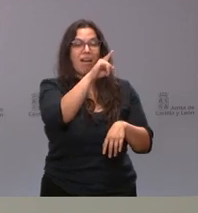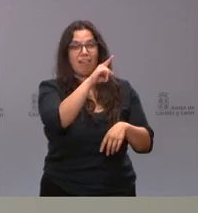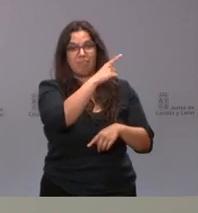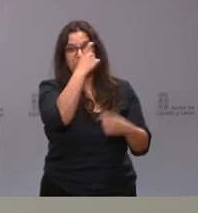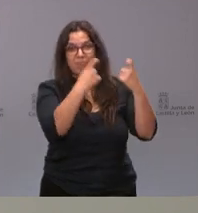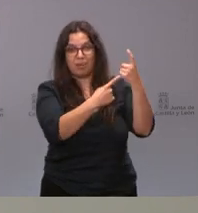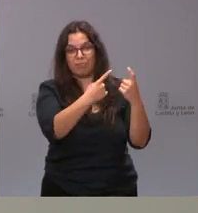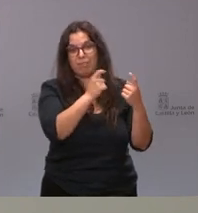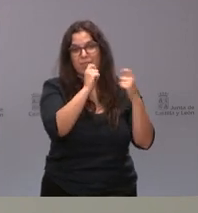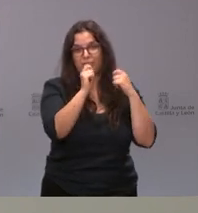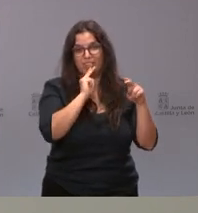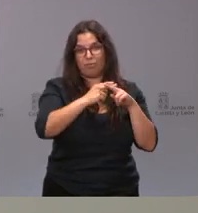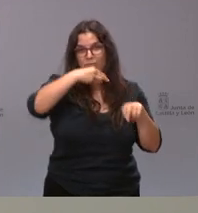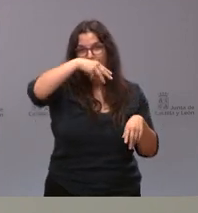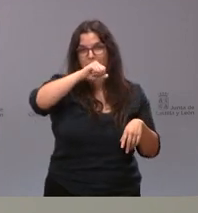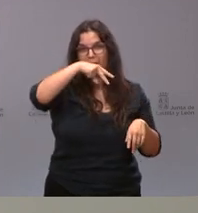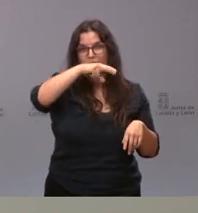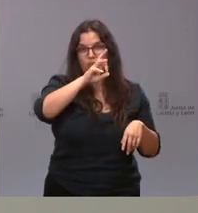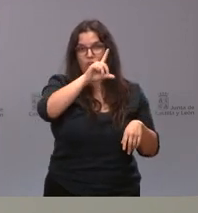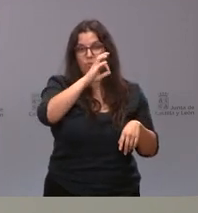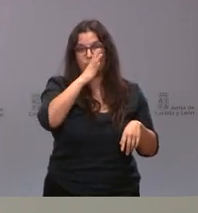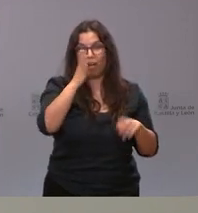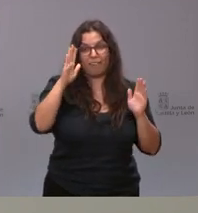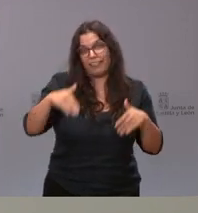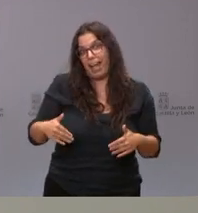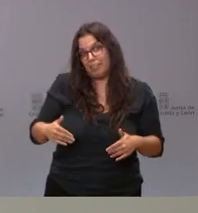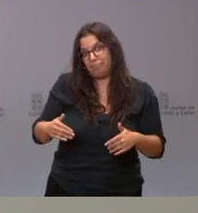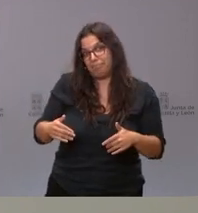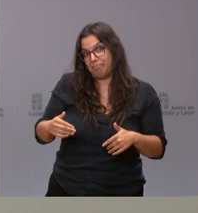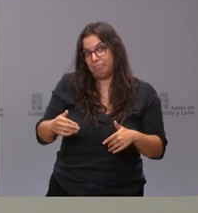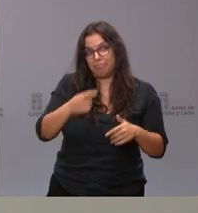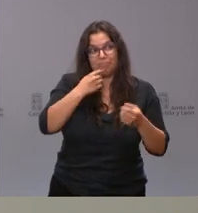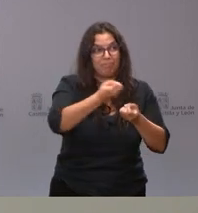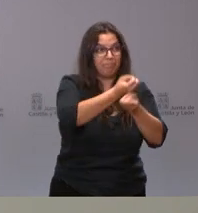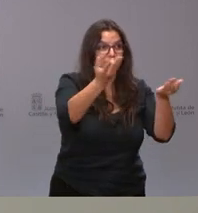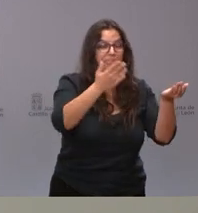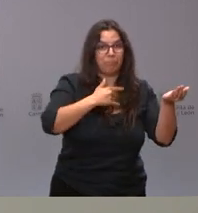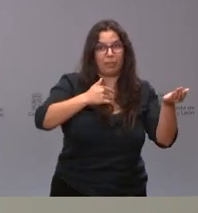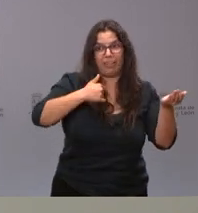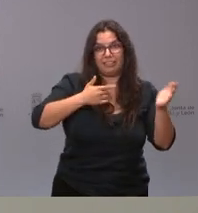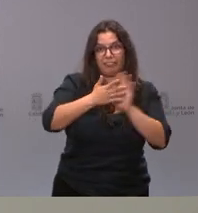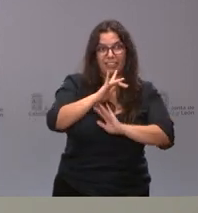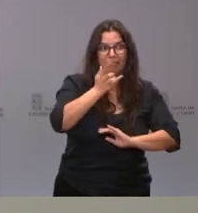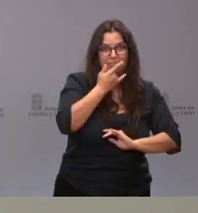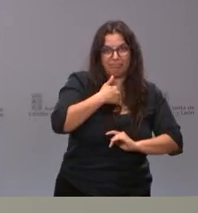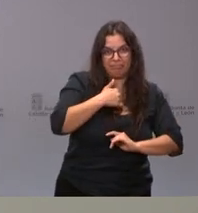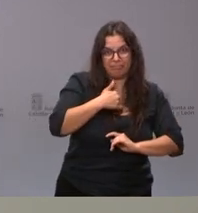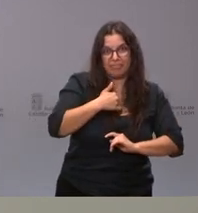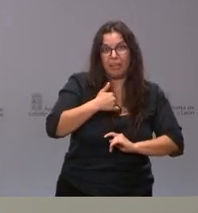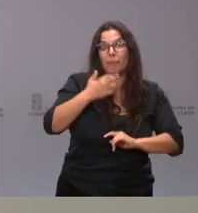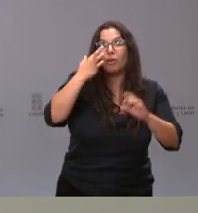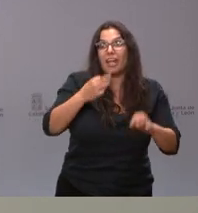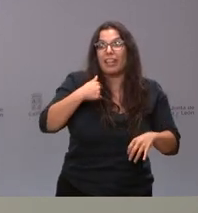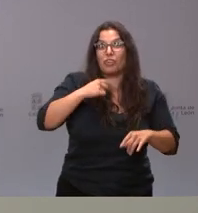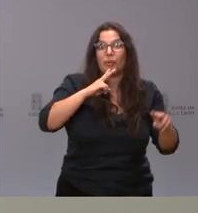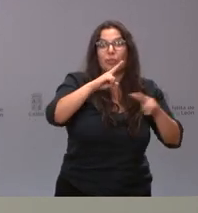información. Porque, claro, si al final esto se transmite a los ciudadanos, pues, podemos dar una información equívoca. Lo que pasa es que yo lo he dado